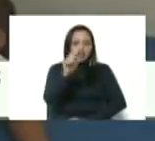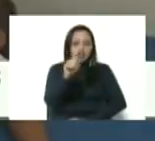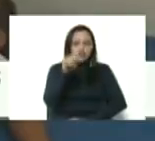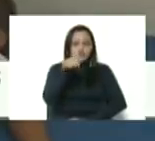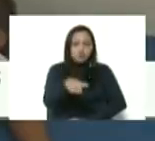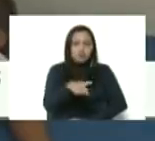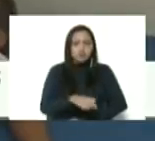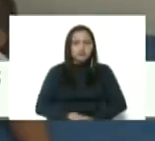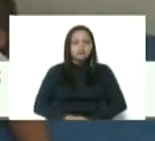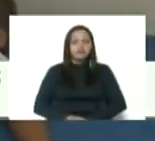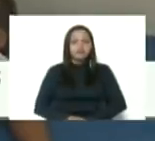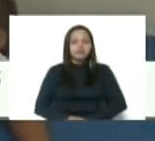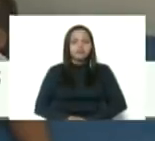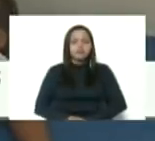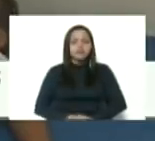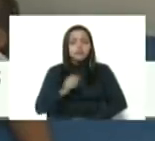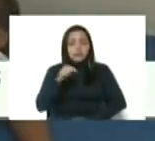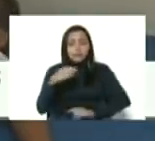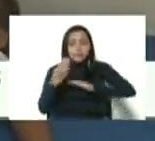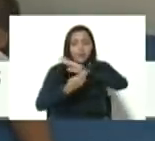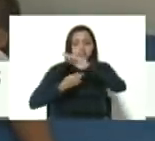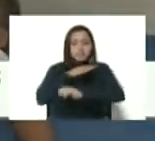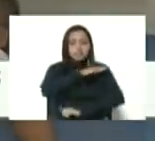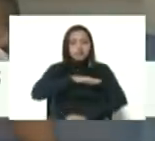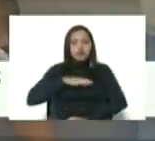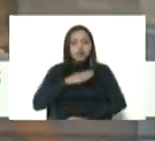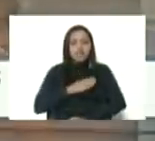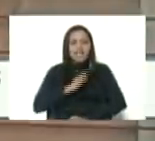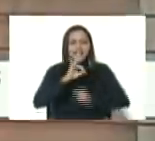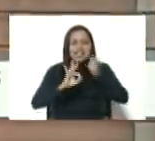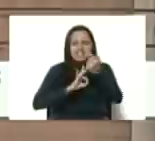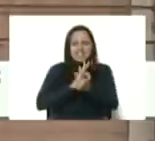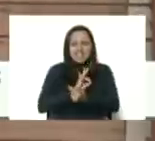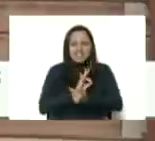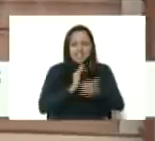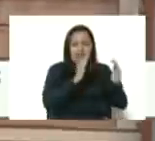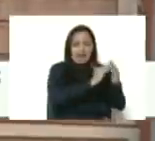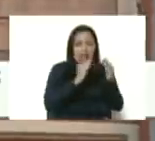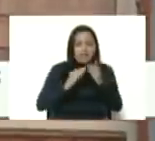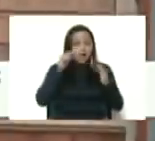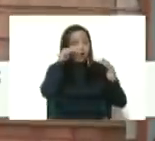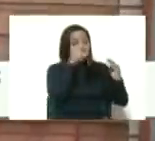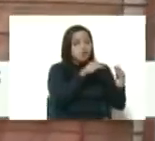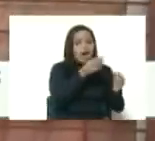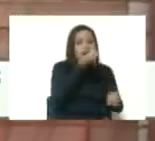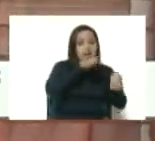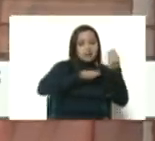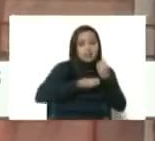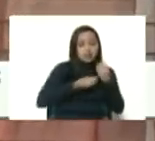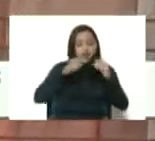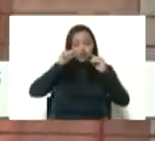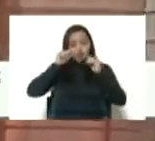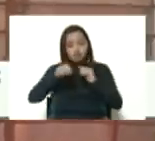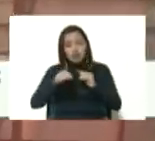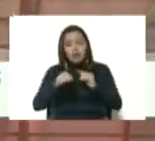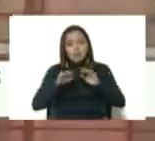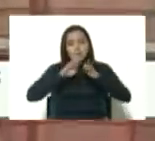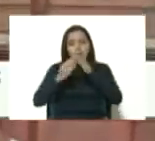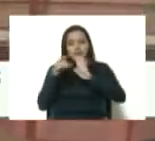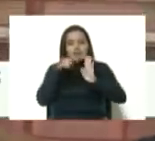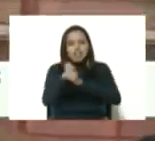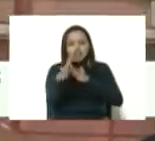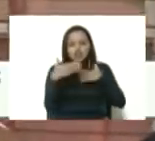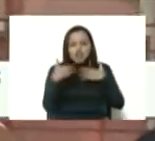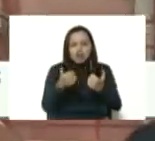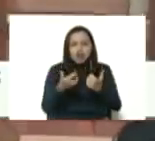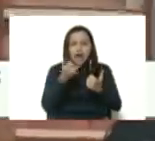Como usted bien lo decía, esta base de misiones cuenta con tres módulos. Una casa de alimentación, barrio adentro, salud, con su